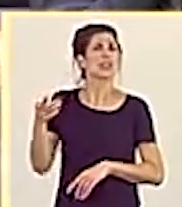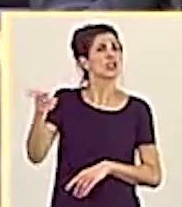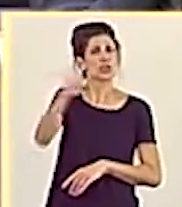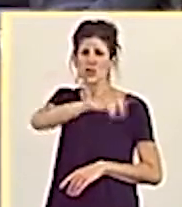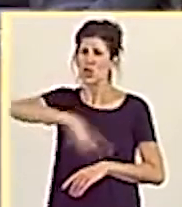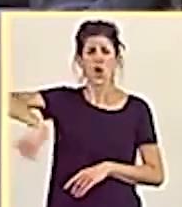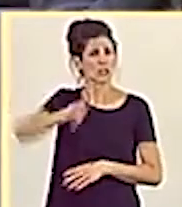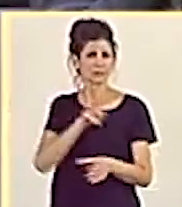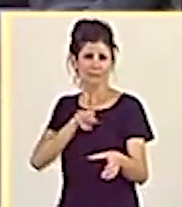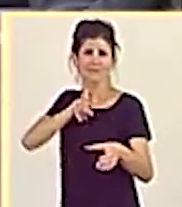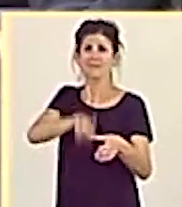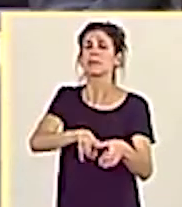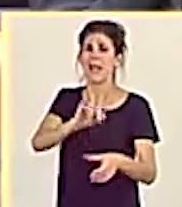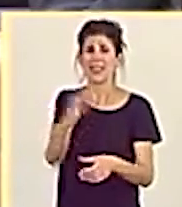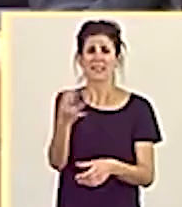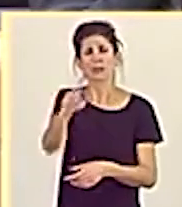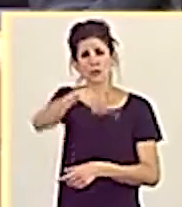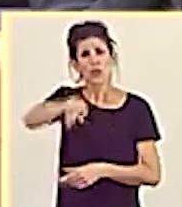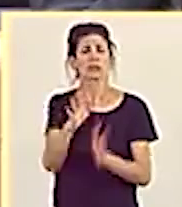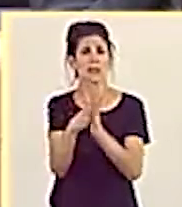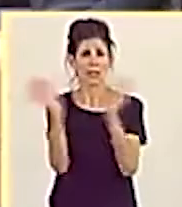imprescindiblemente de acuerdo?